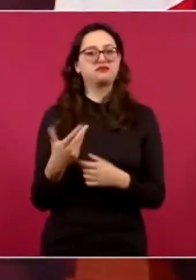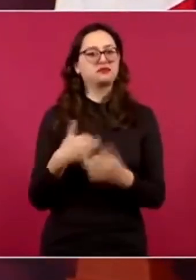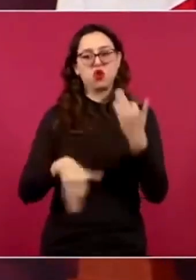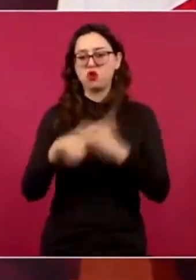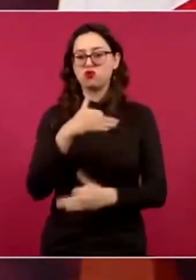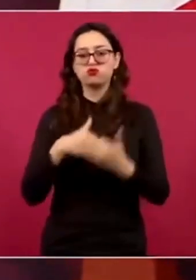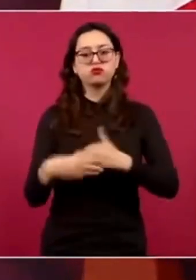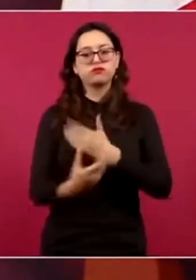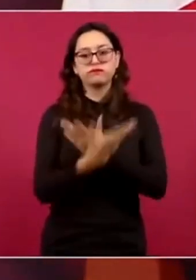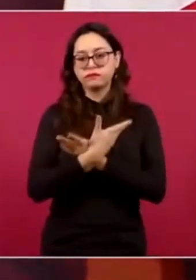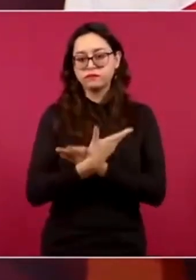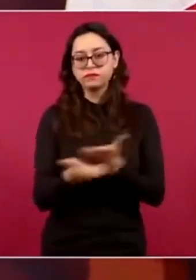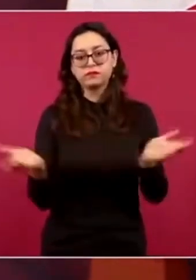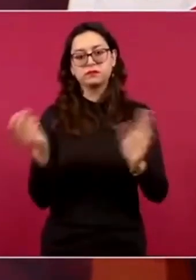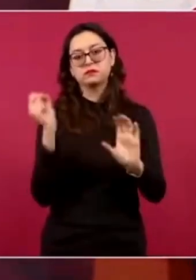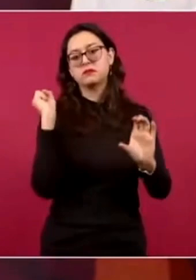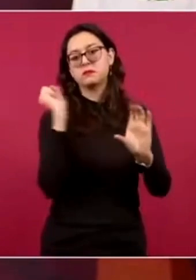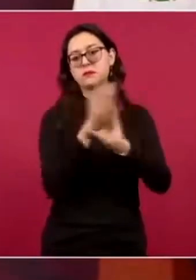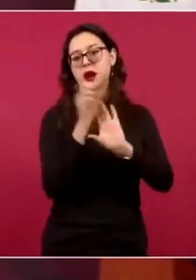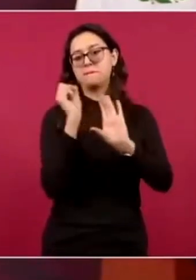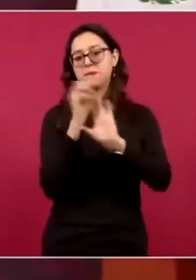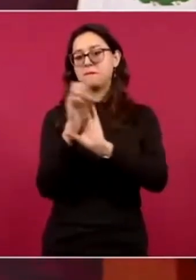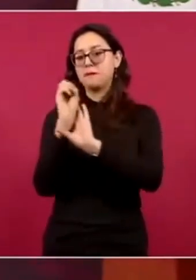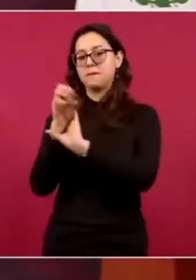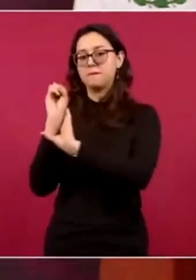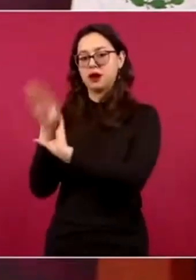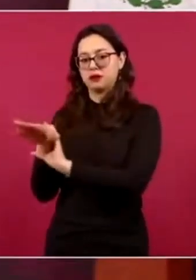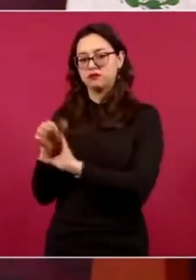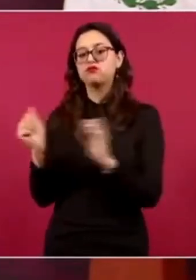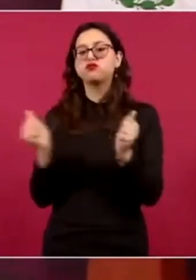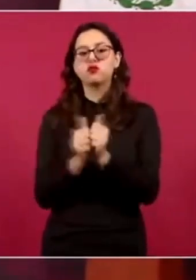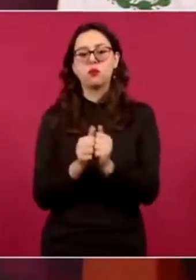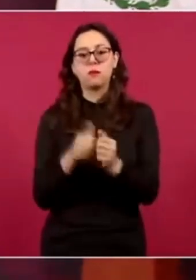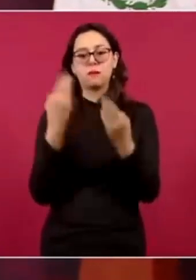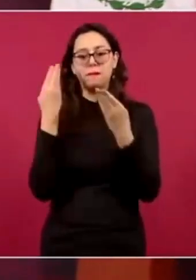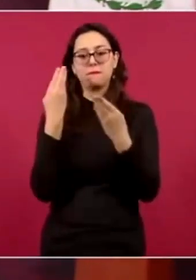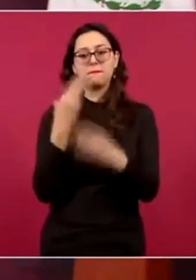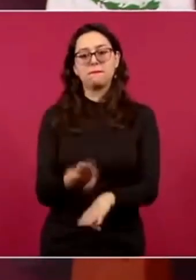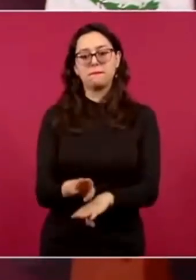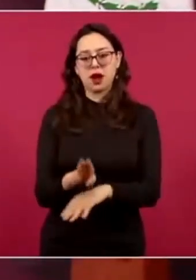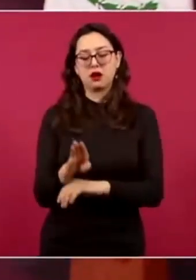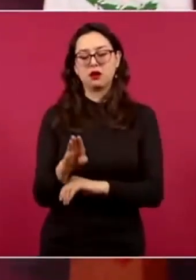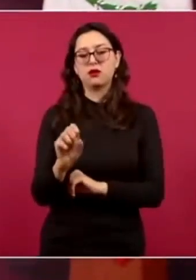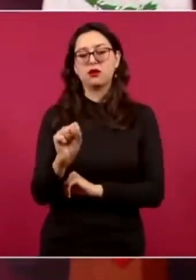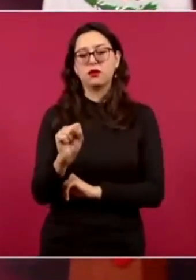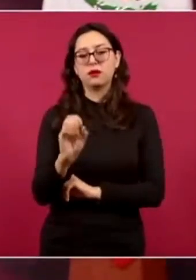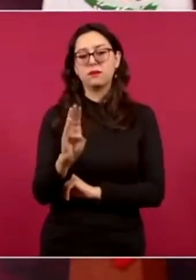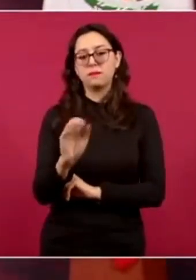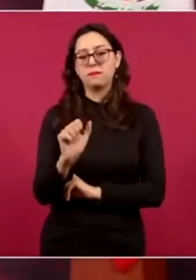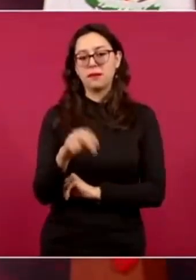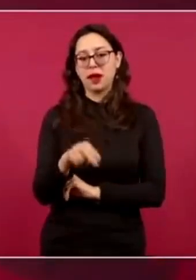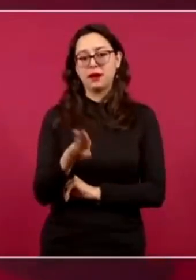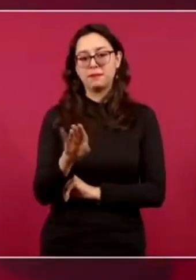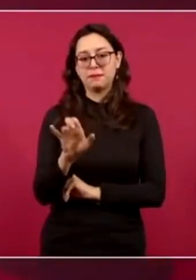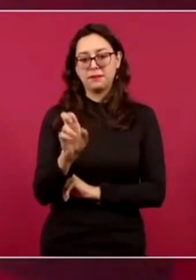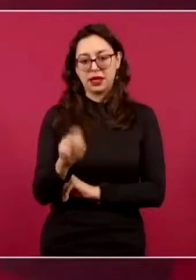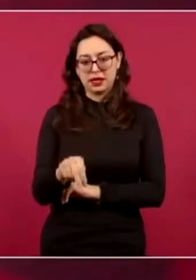todo a través de los de las sucursales del banco del bienestar entonces